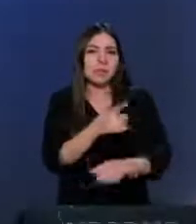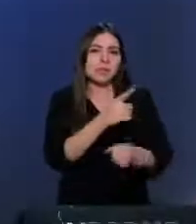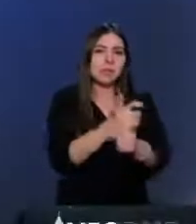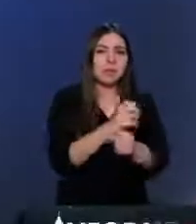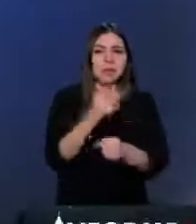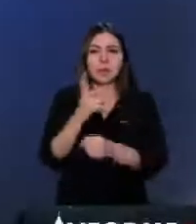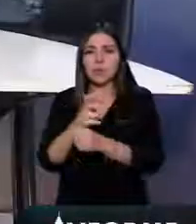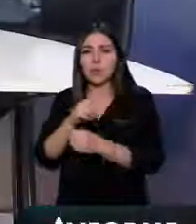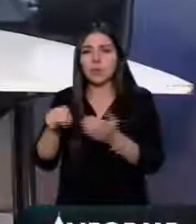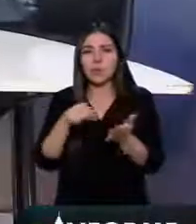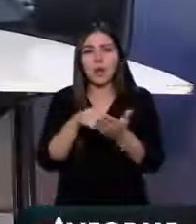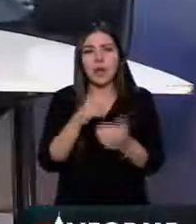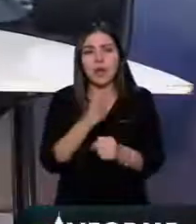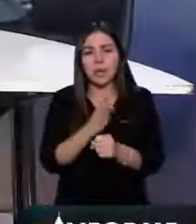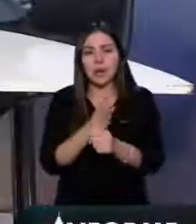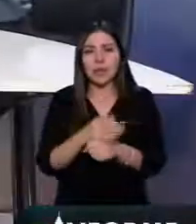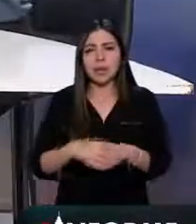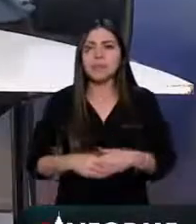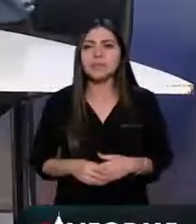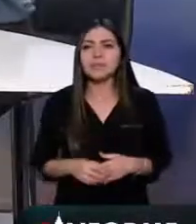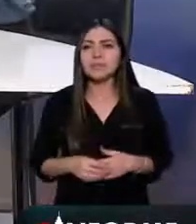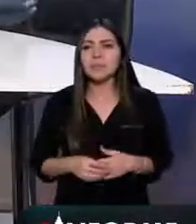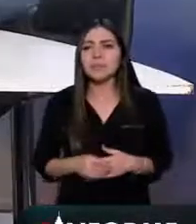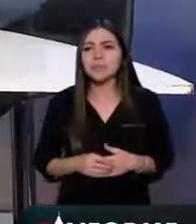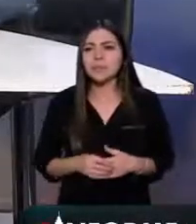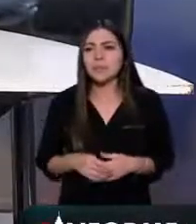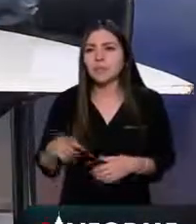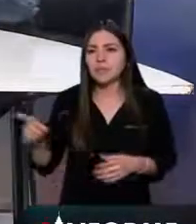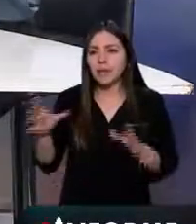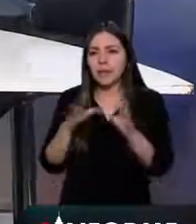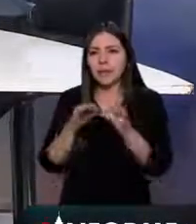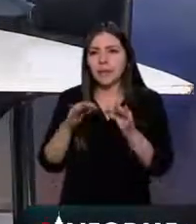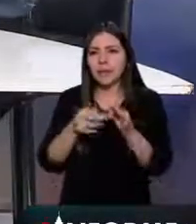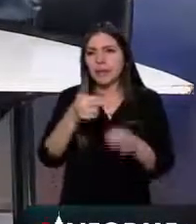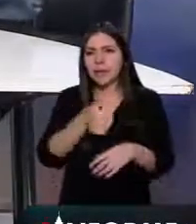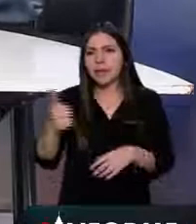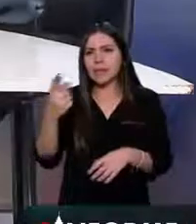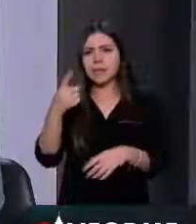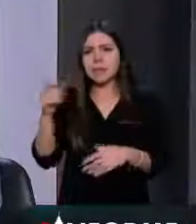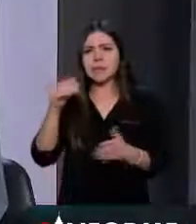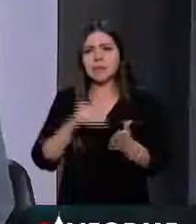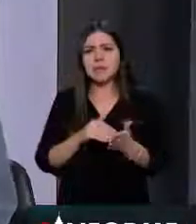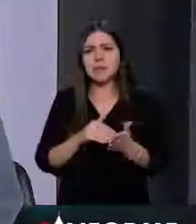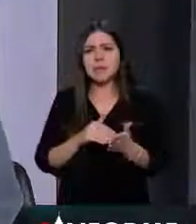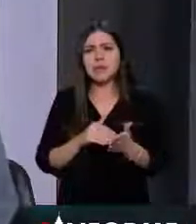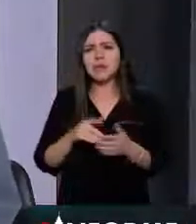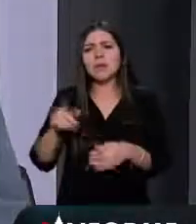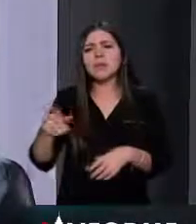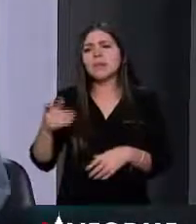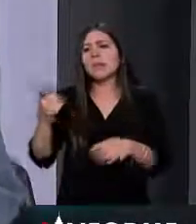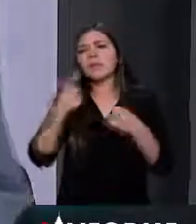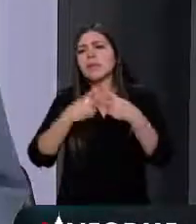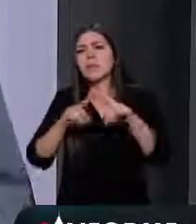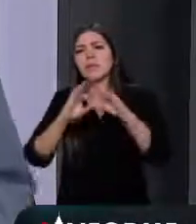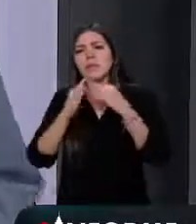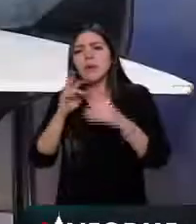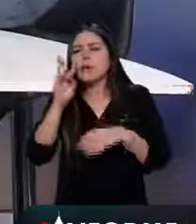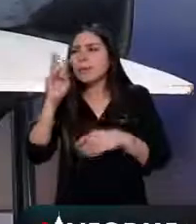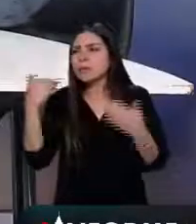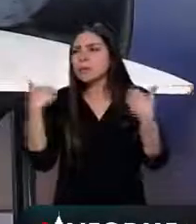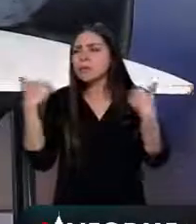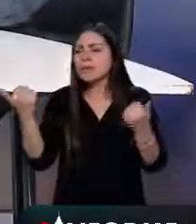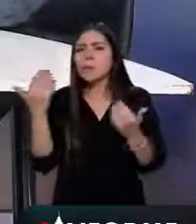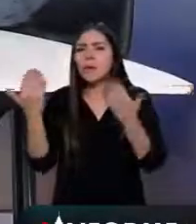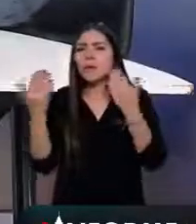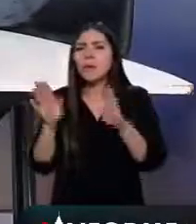octavo lugar en este momento. A ver, esta aclaración que haces, taza por 100 mil, ¿de qué otra forma hay para leerlo? Hay dos formas, digamos,